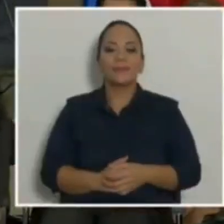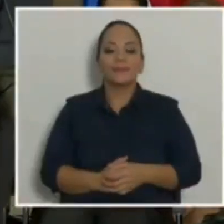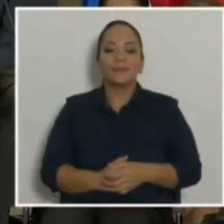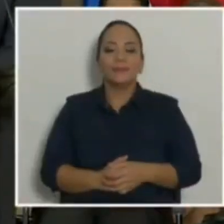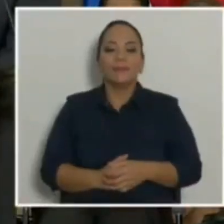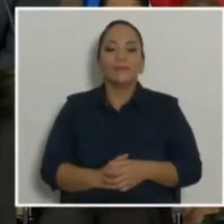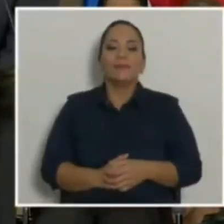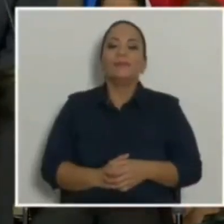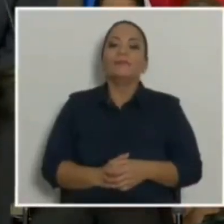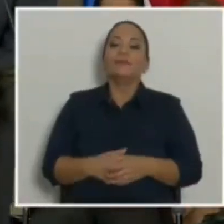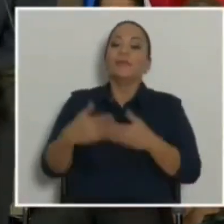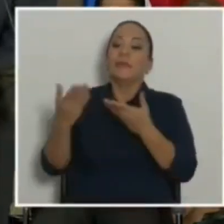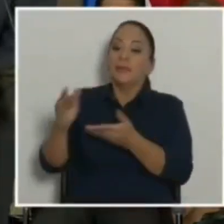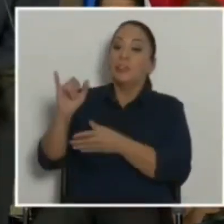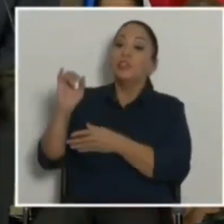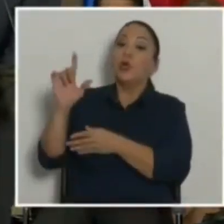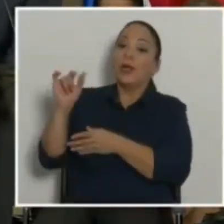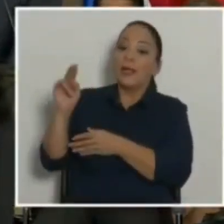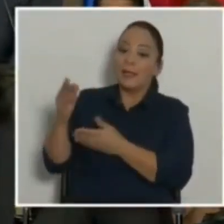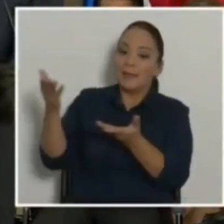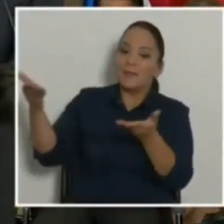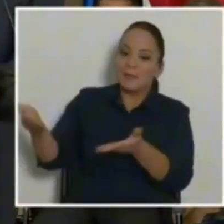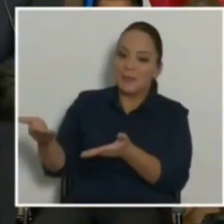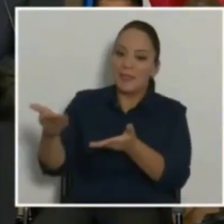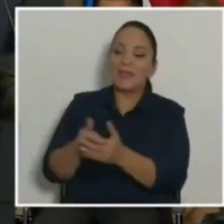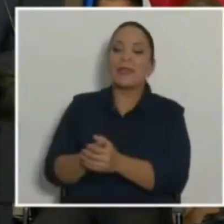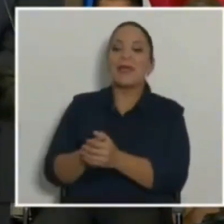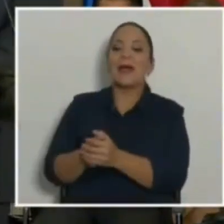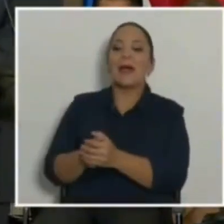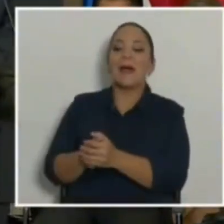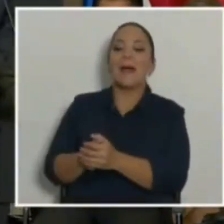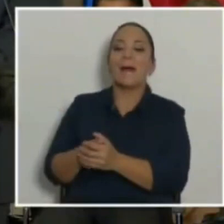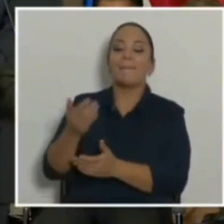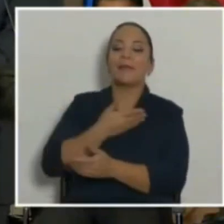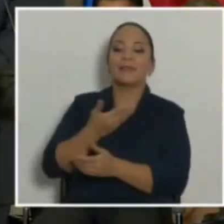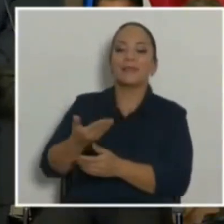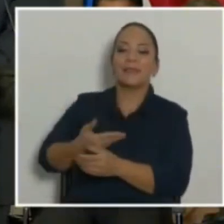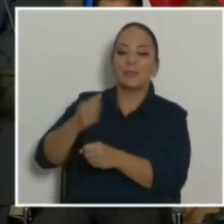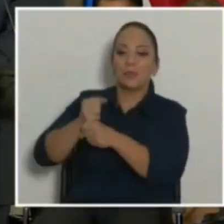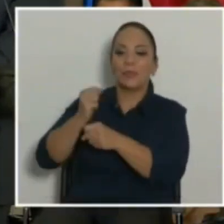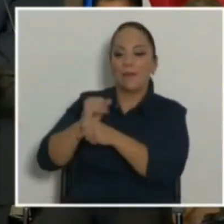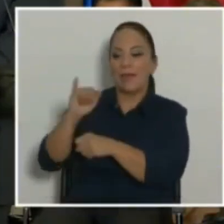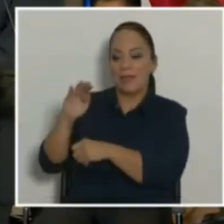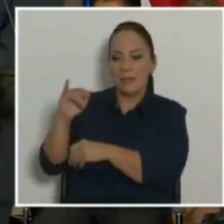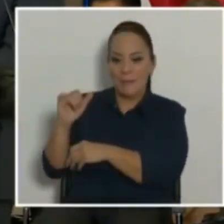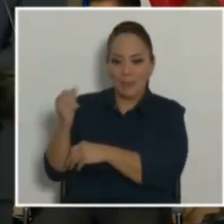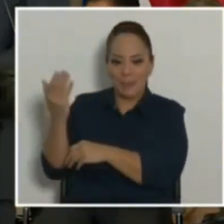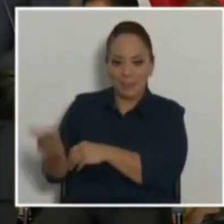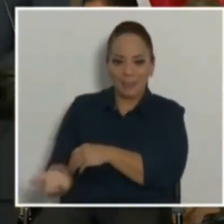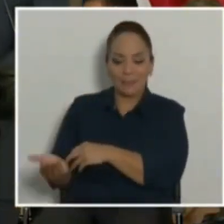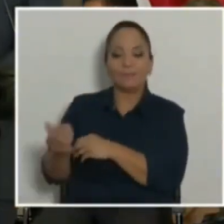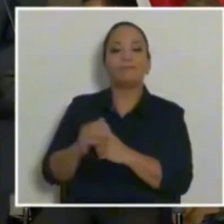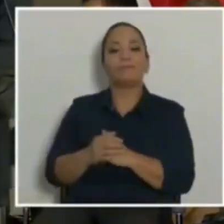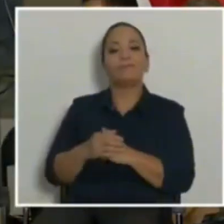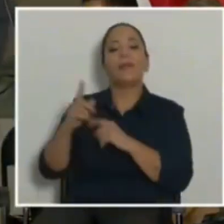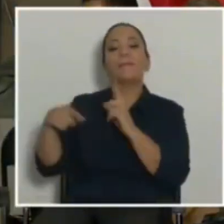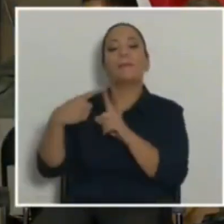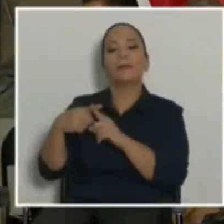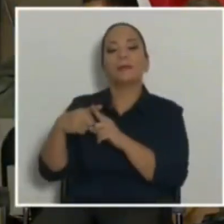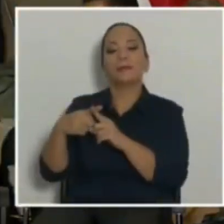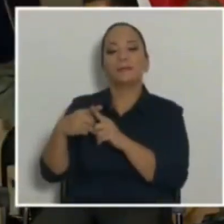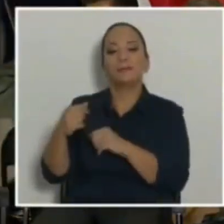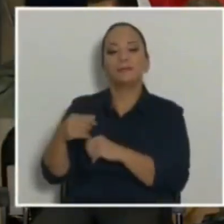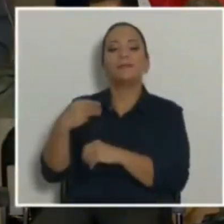Doña Yorleni, bienvenida, señora Presidenta Ejecutiva del Instituto Mixto de Ayuda Social y ministra